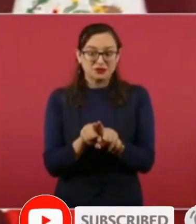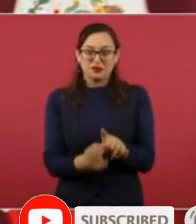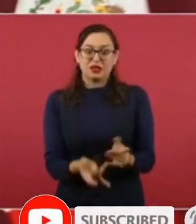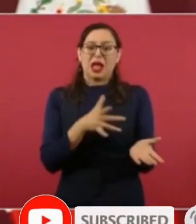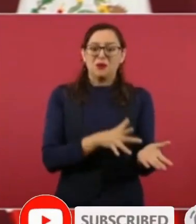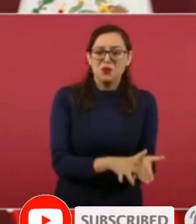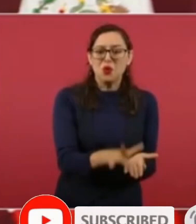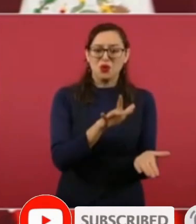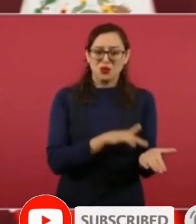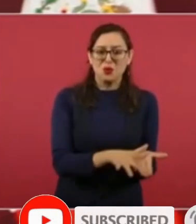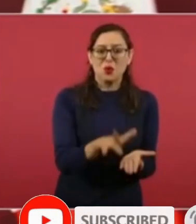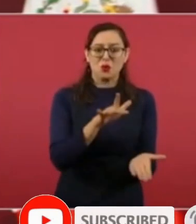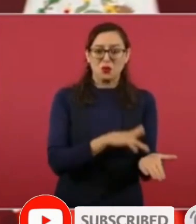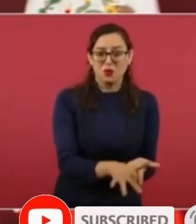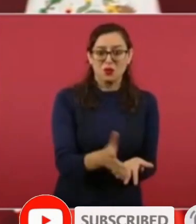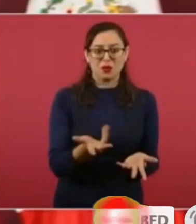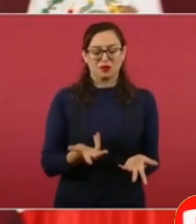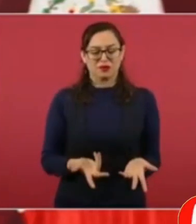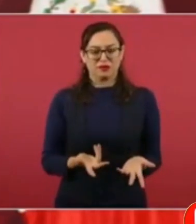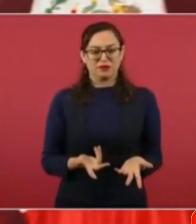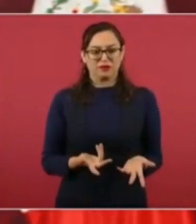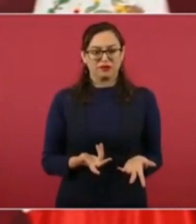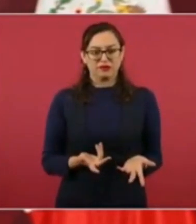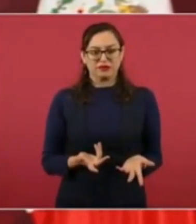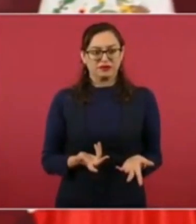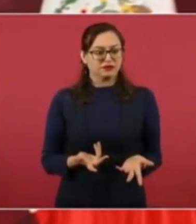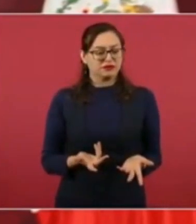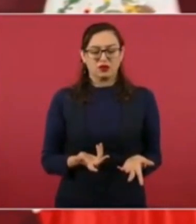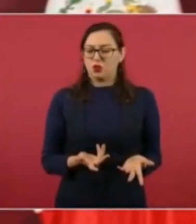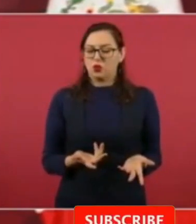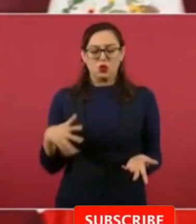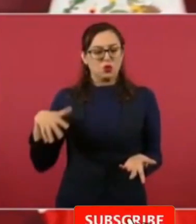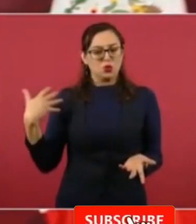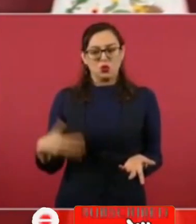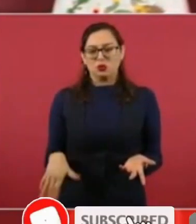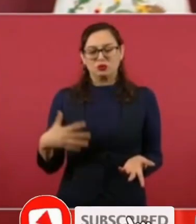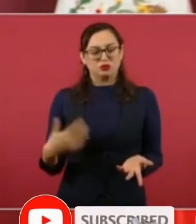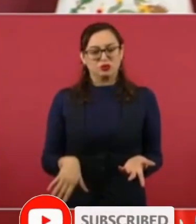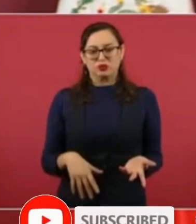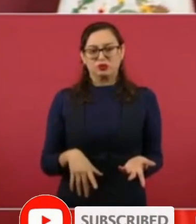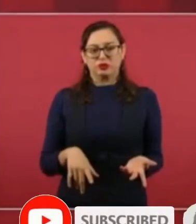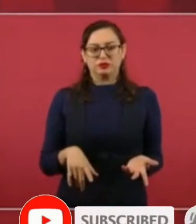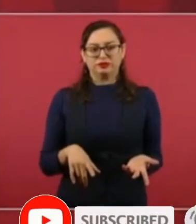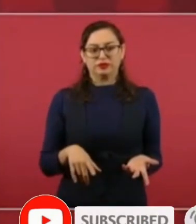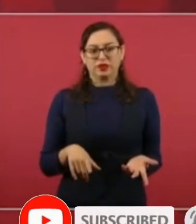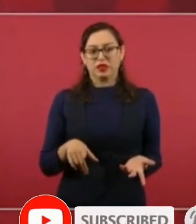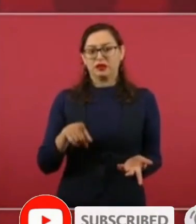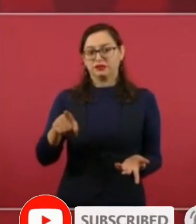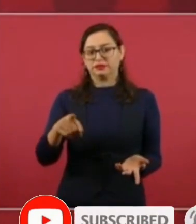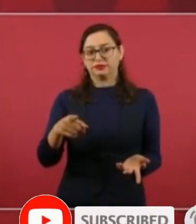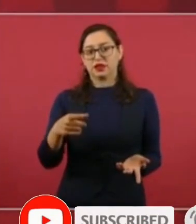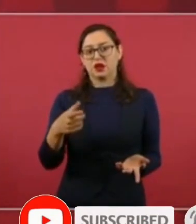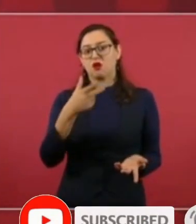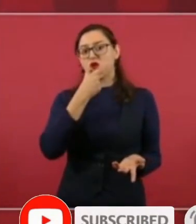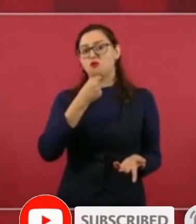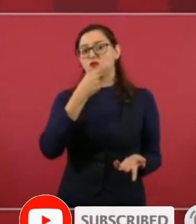lamentable asesinato reprobable asesinato de don Eugenio Garzazada